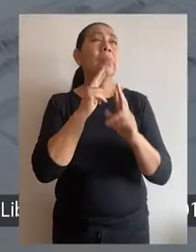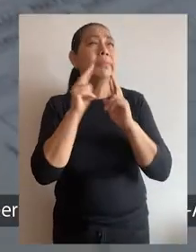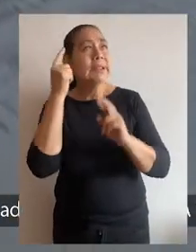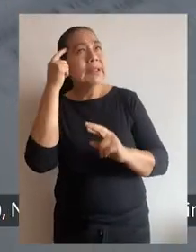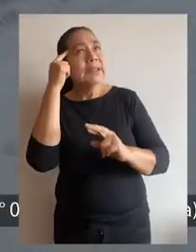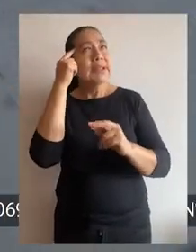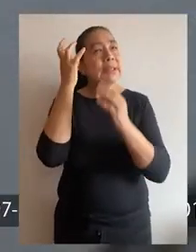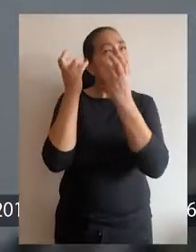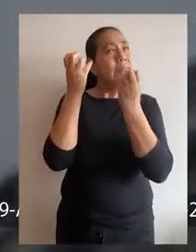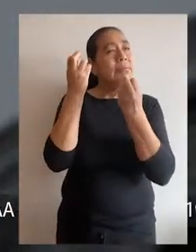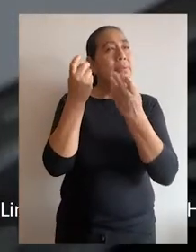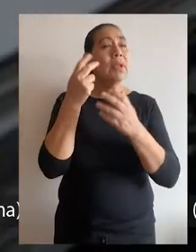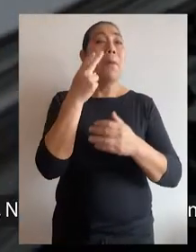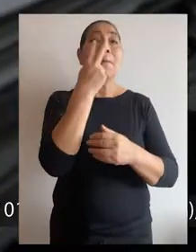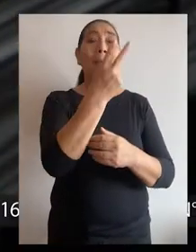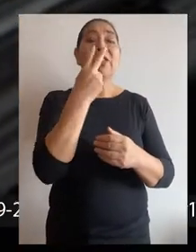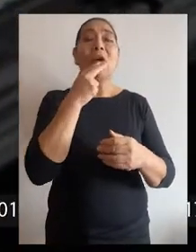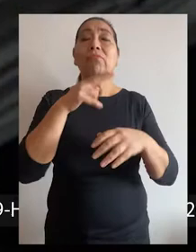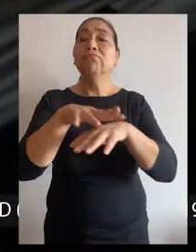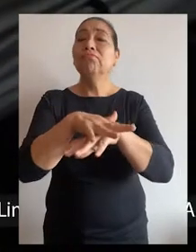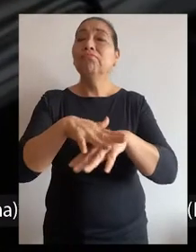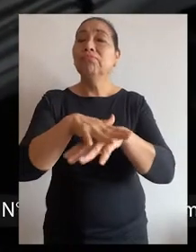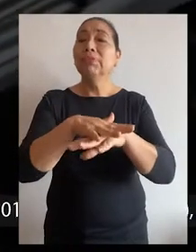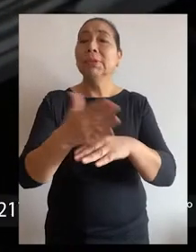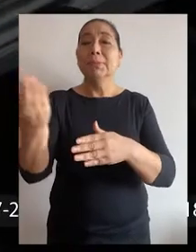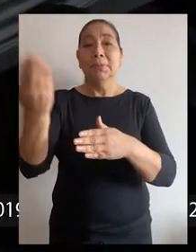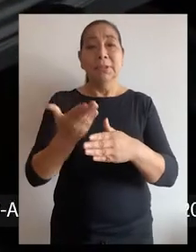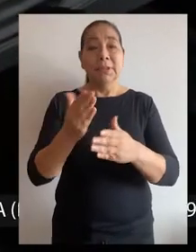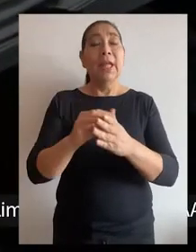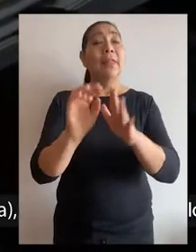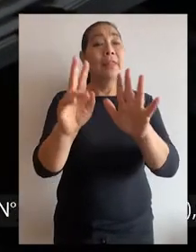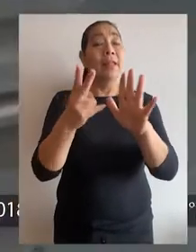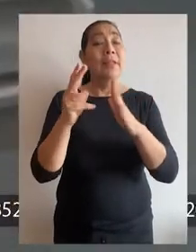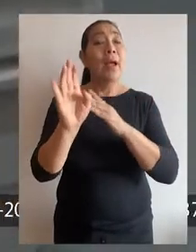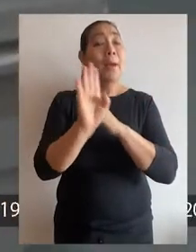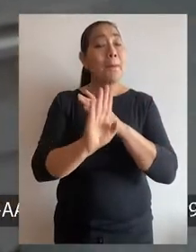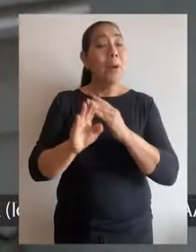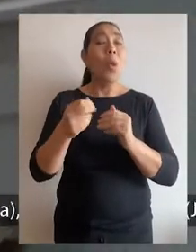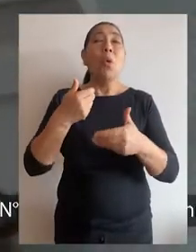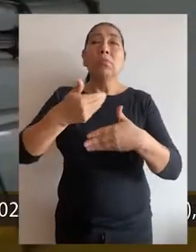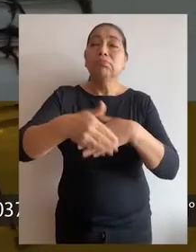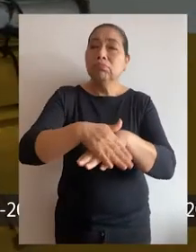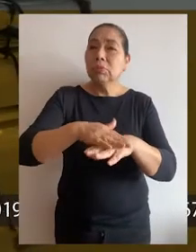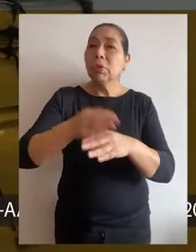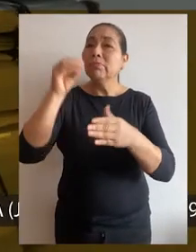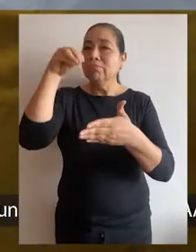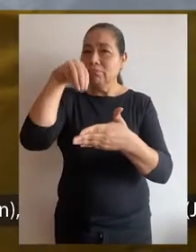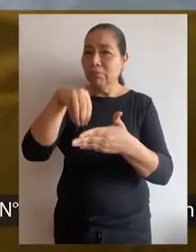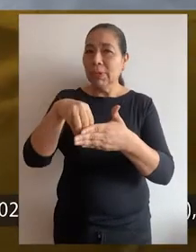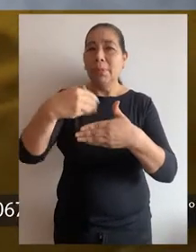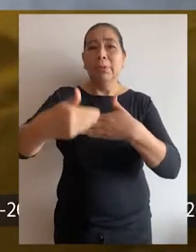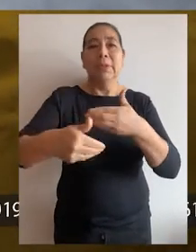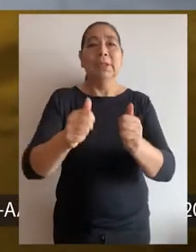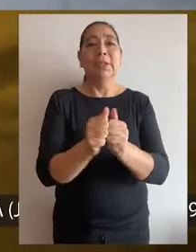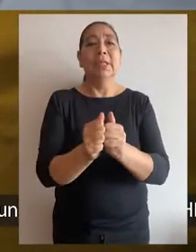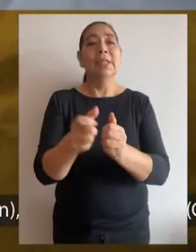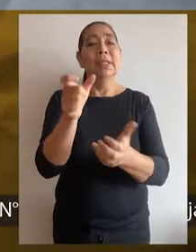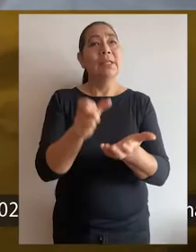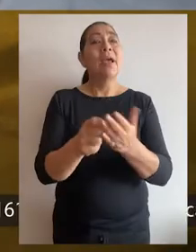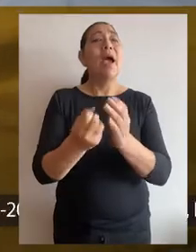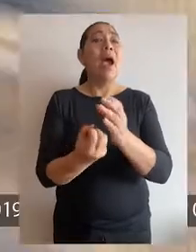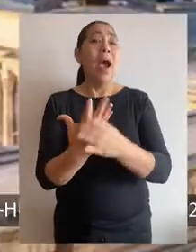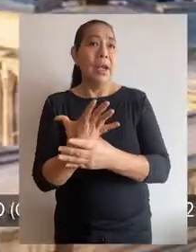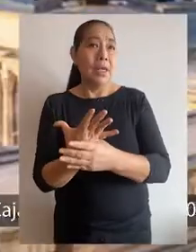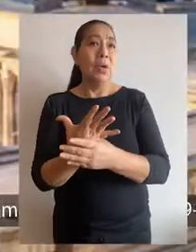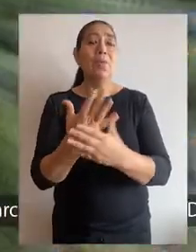resolver. En total quedaron al voto 22 procesos de avias data, 17 de amparo y un proceso de cumplimiento procedentes de